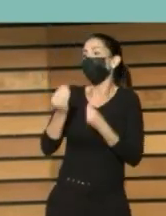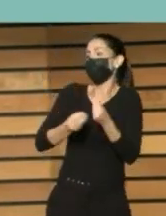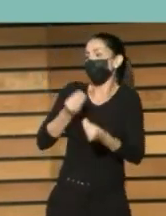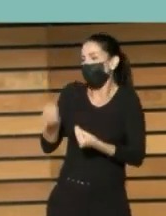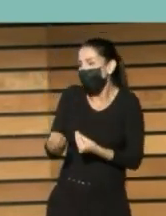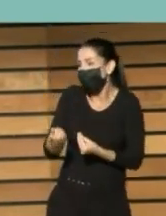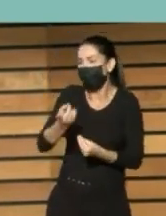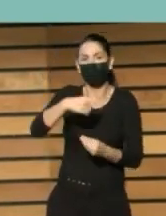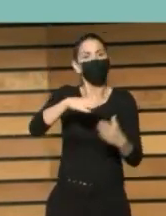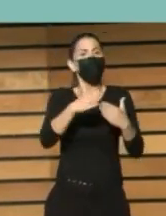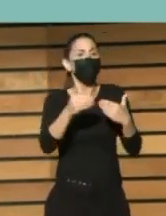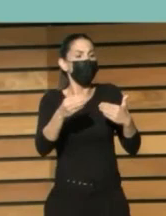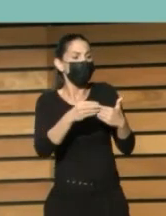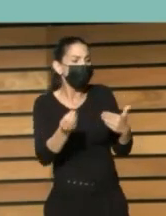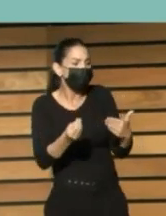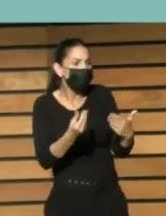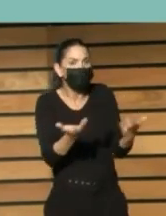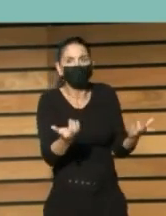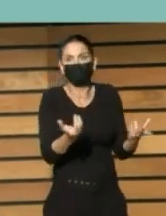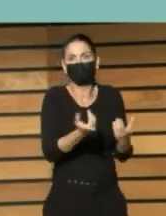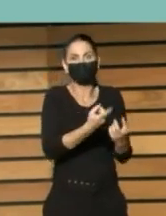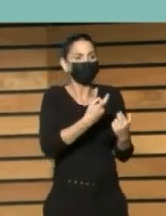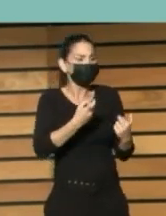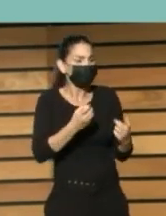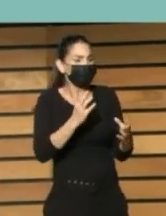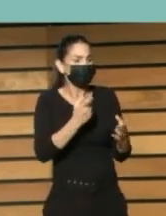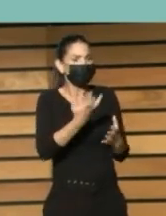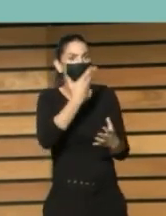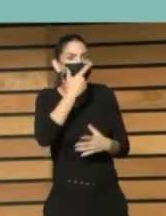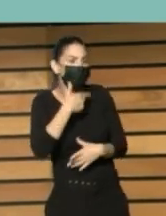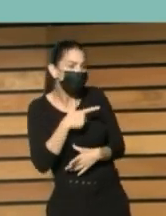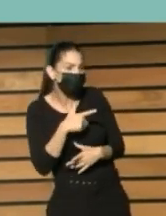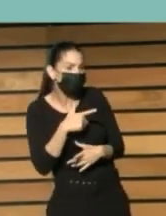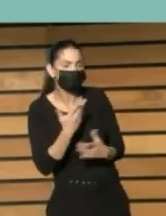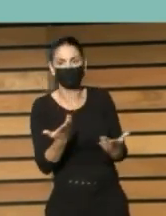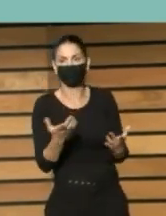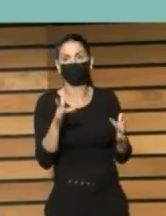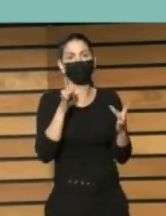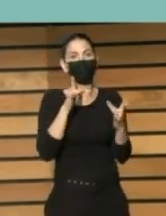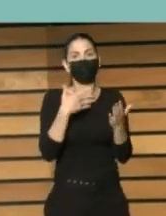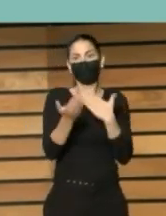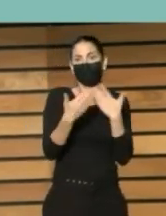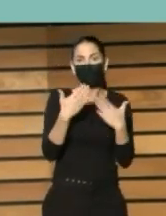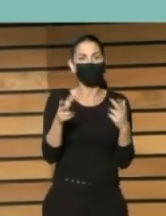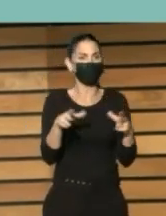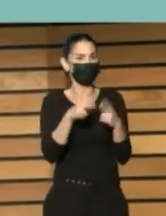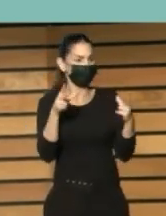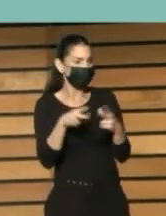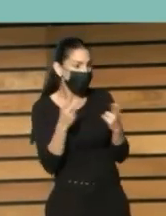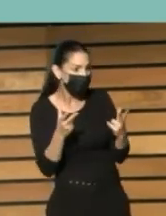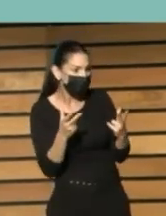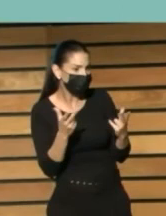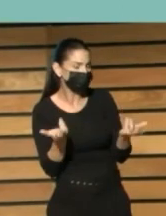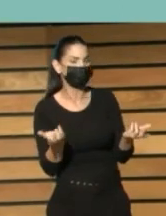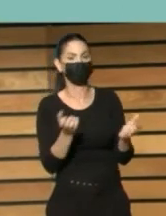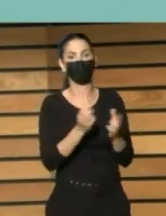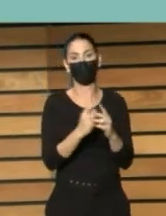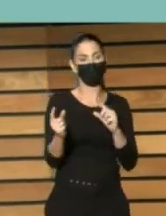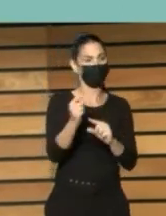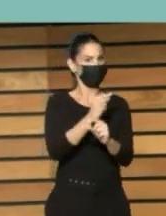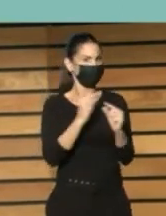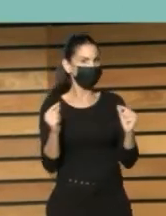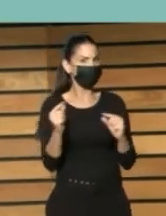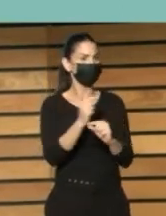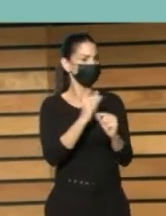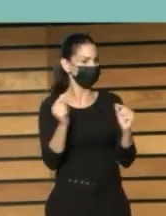saber de nuestros usuarios, cómo necesitamos hacer estas relaciones sociales. Hemos hecho sensibilización en los equipos políticos, en primer